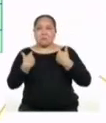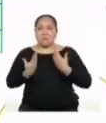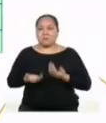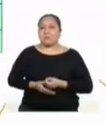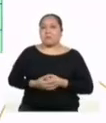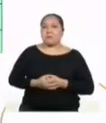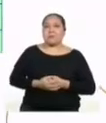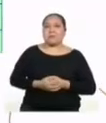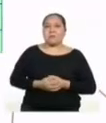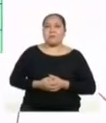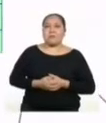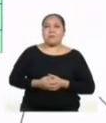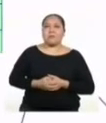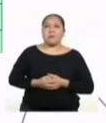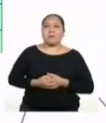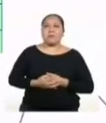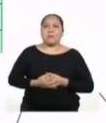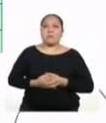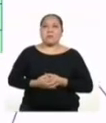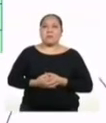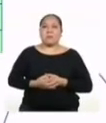cámara a la mano. ¡Gracias!